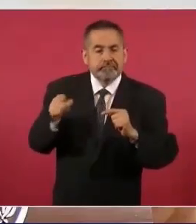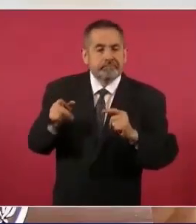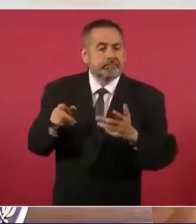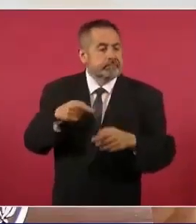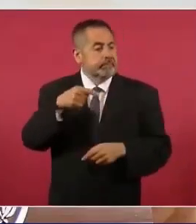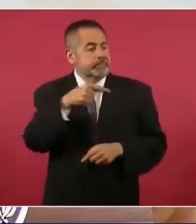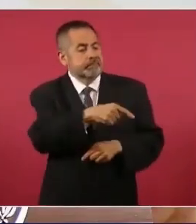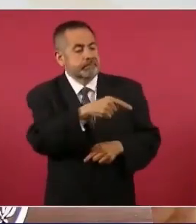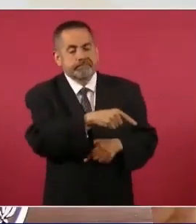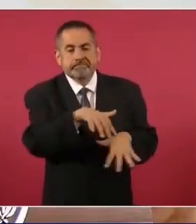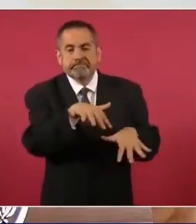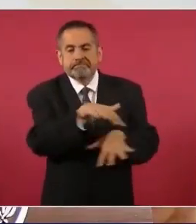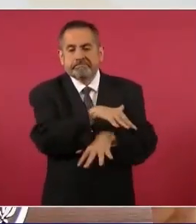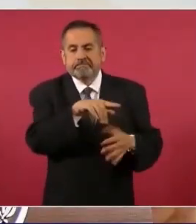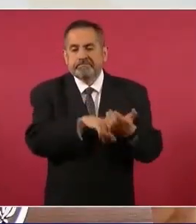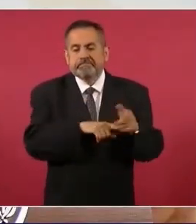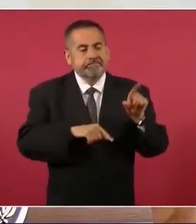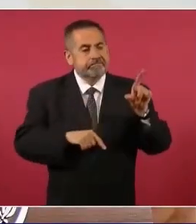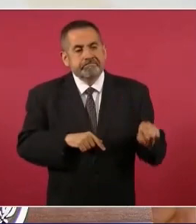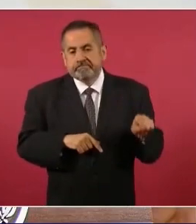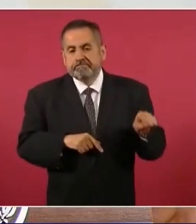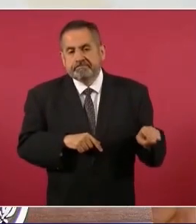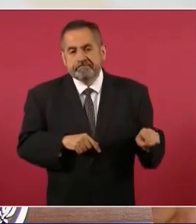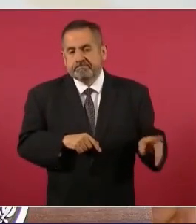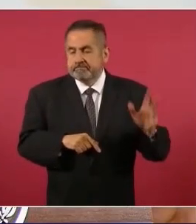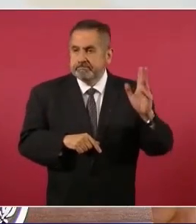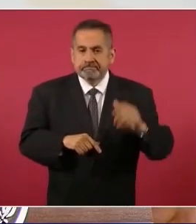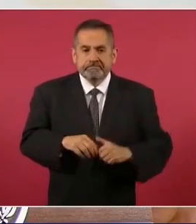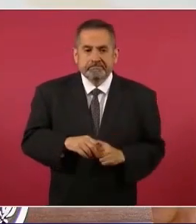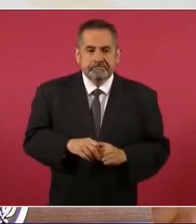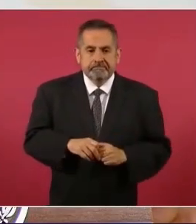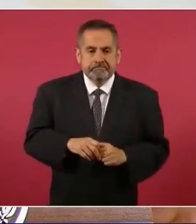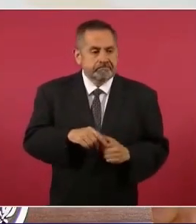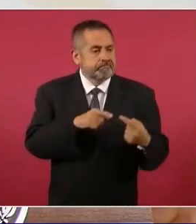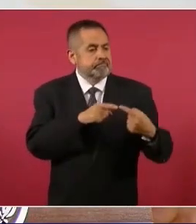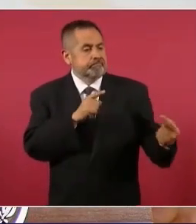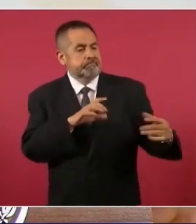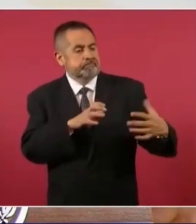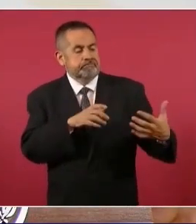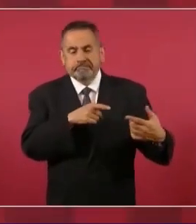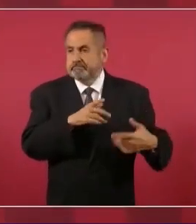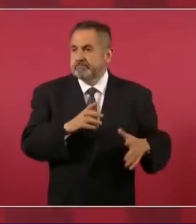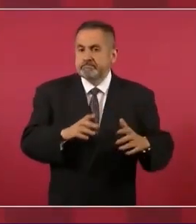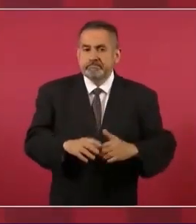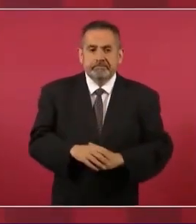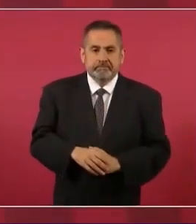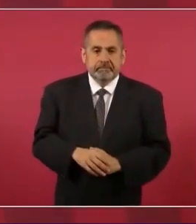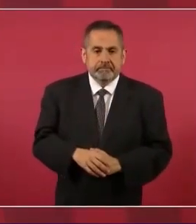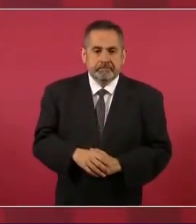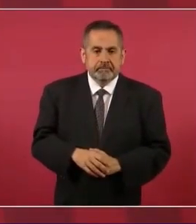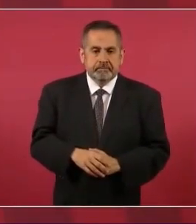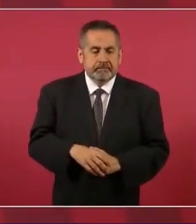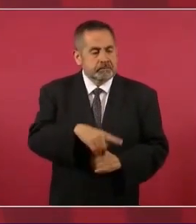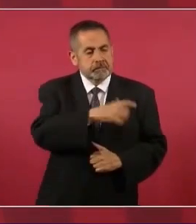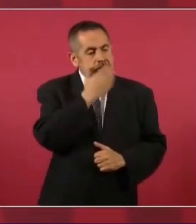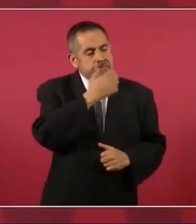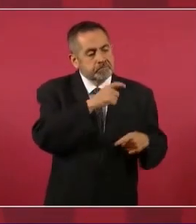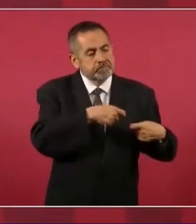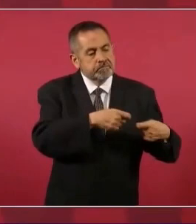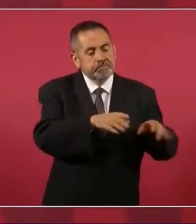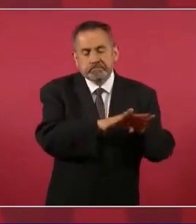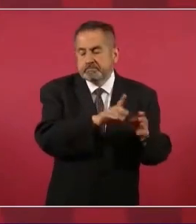bajo de nuestros adversarios, los conservadores.